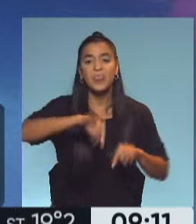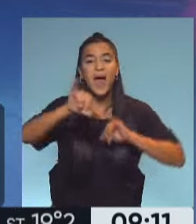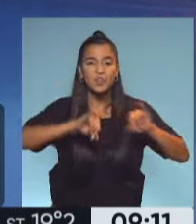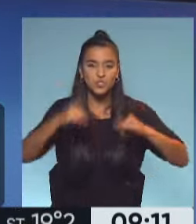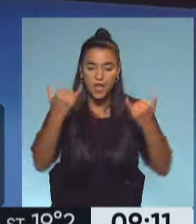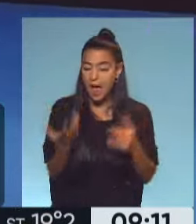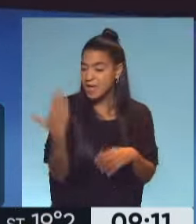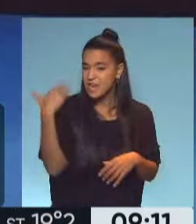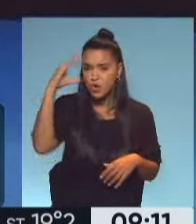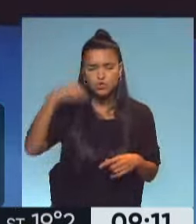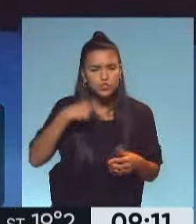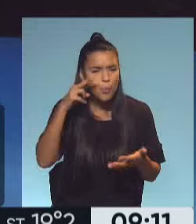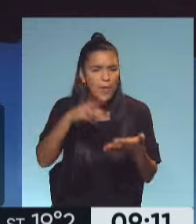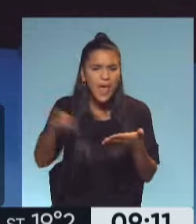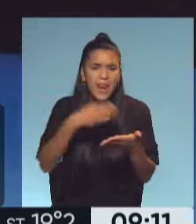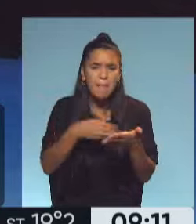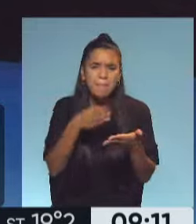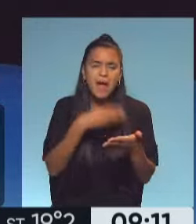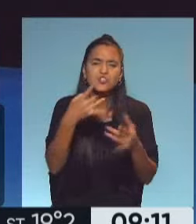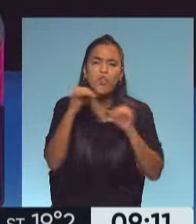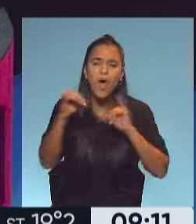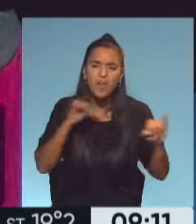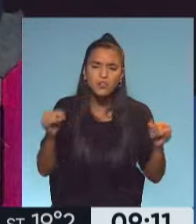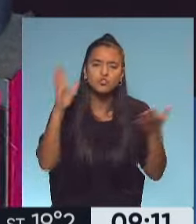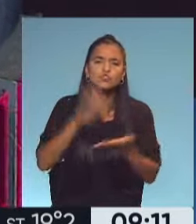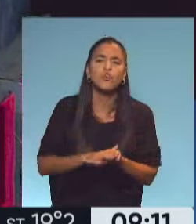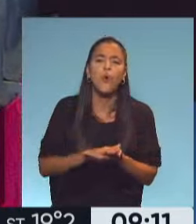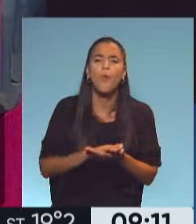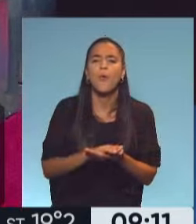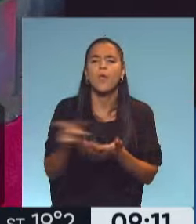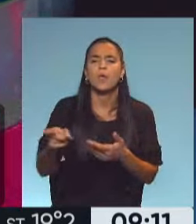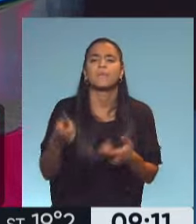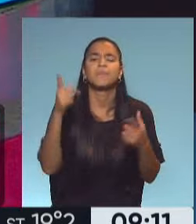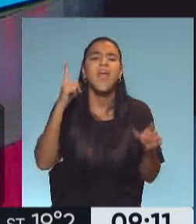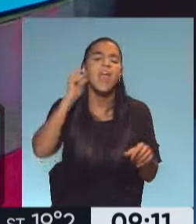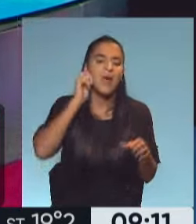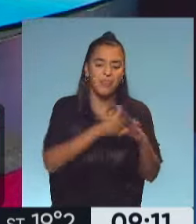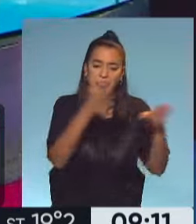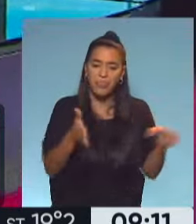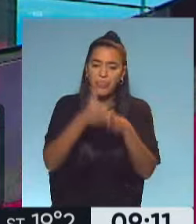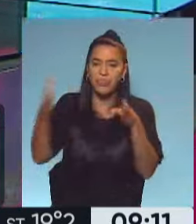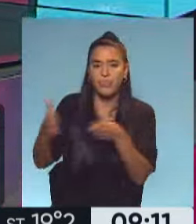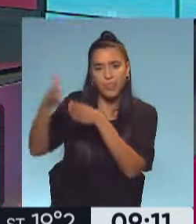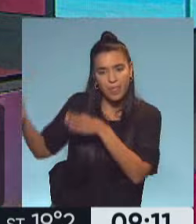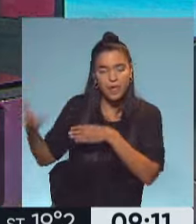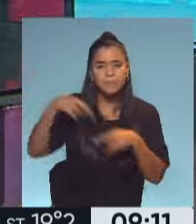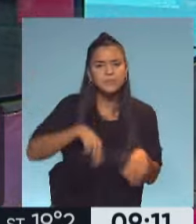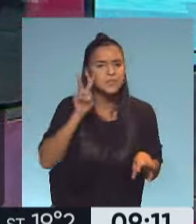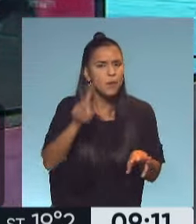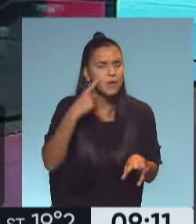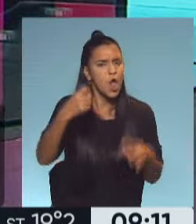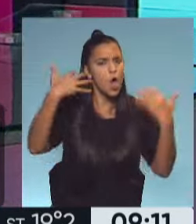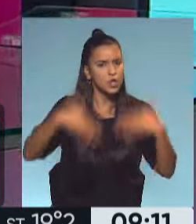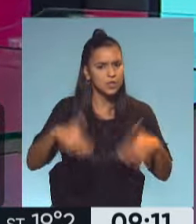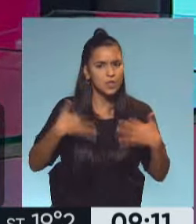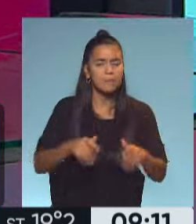Justamente anoche me ponía a repasar un poco los datos que están informándose respecto a los rangos etarios, a los grupos de edades. Y se nota un fuerte